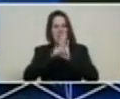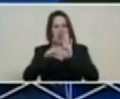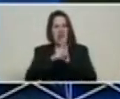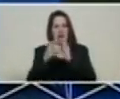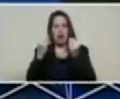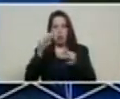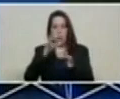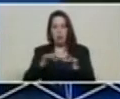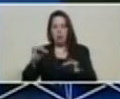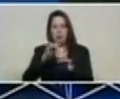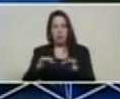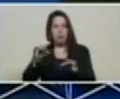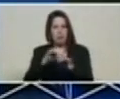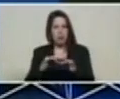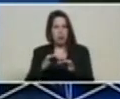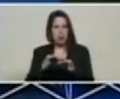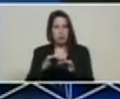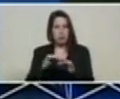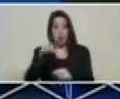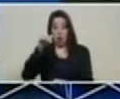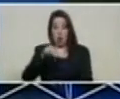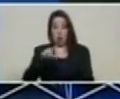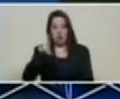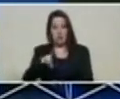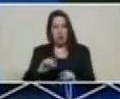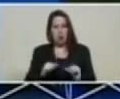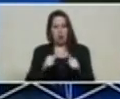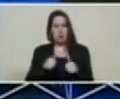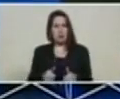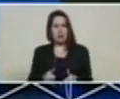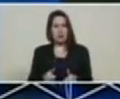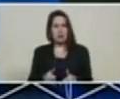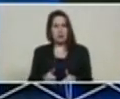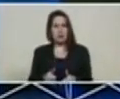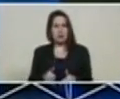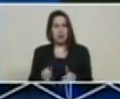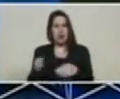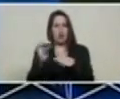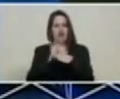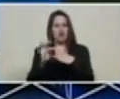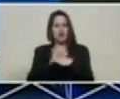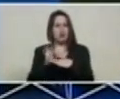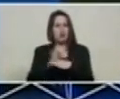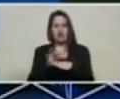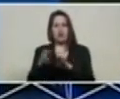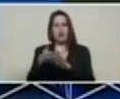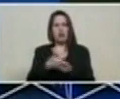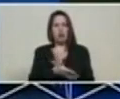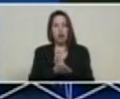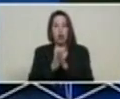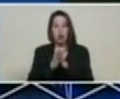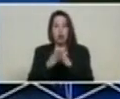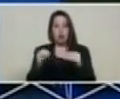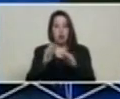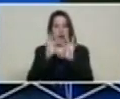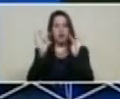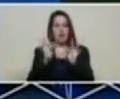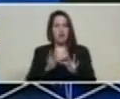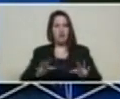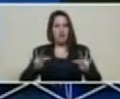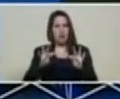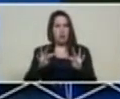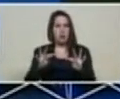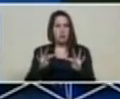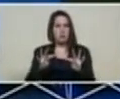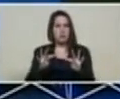Igualmente, a partir del día de hoy, va a entrar en funcionamiento todos los mecanismos para